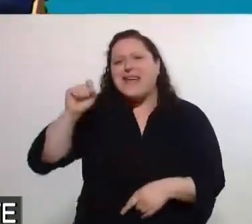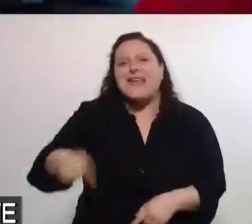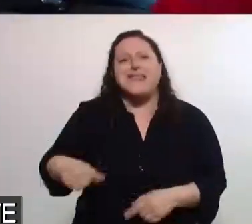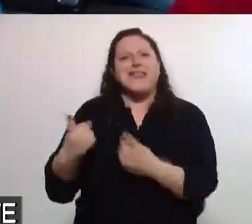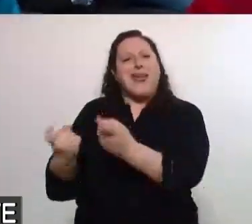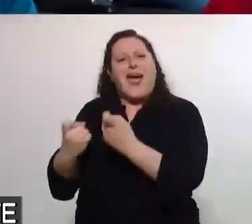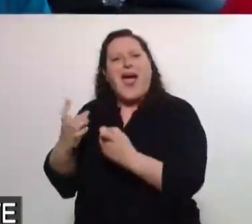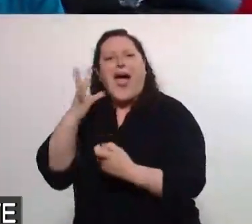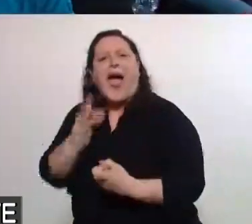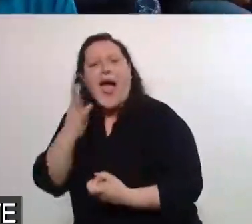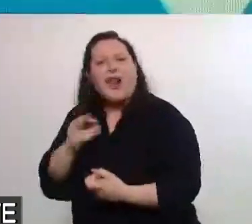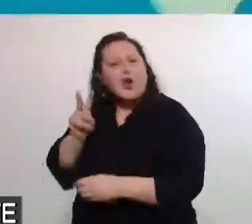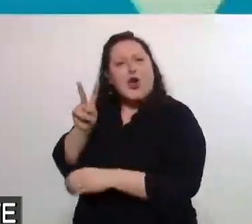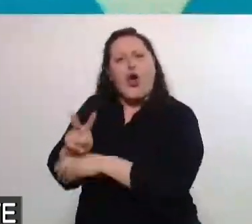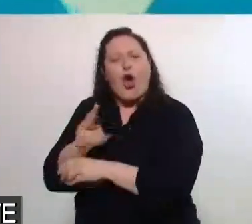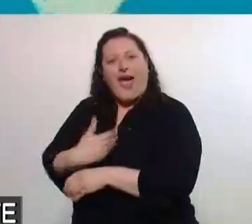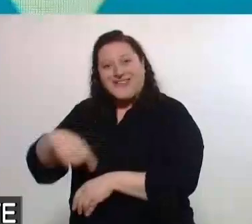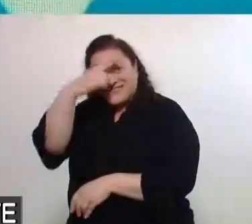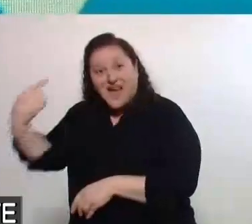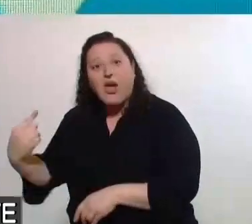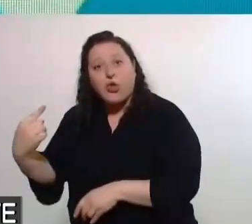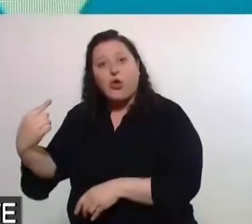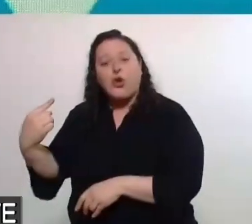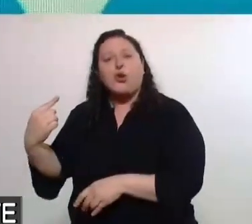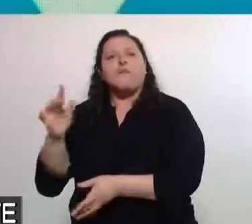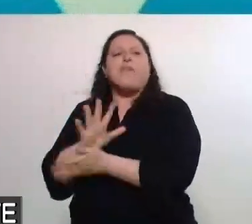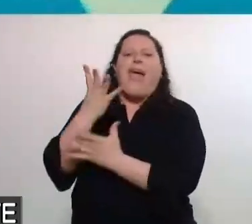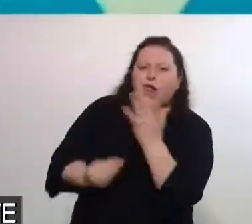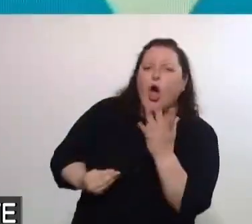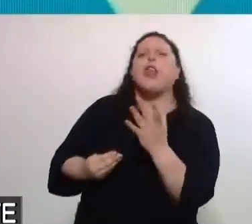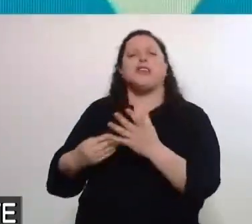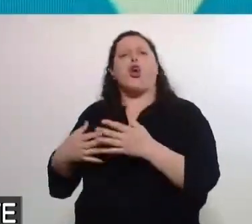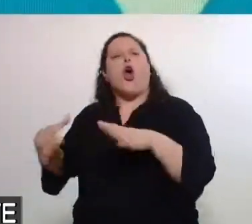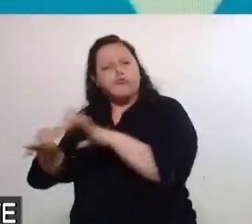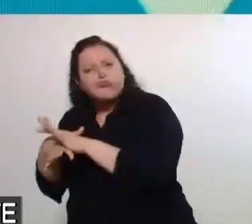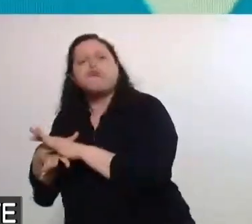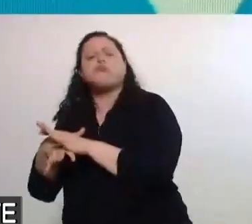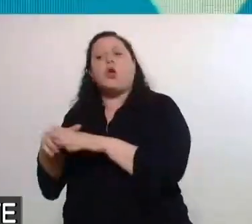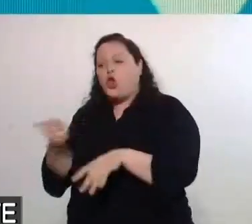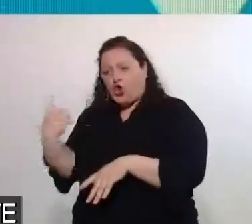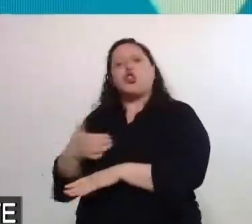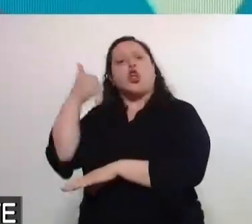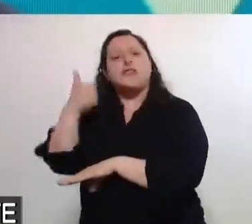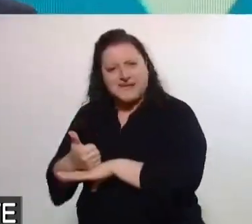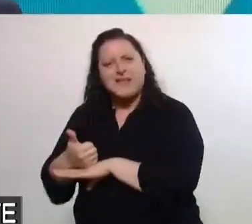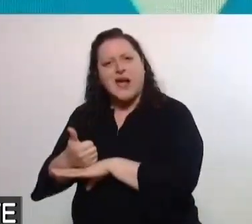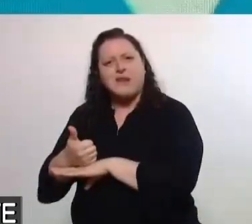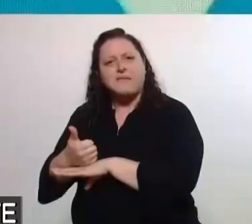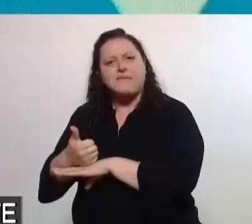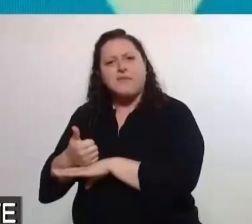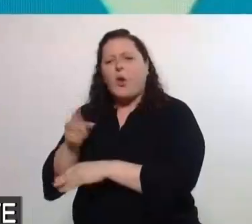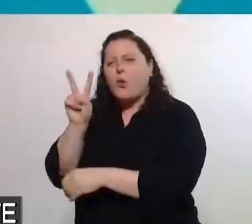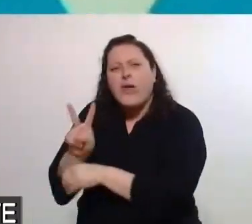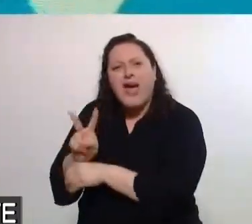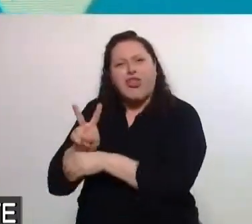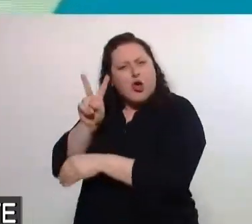necesite de la protección del Estado, con errores y aciertos, ahí vamos a estar cuidando